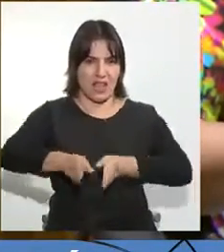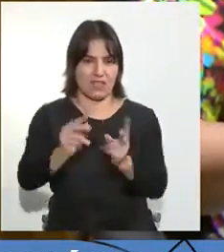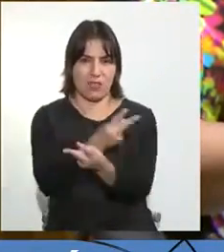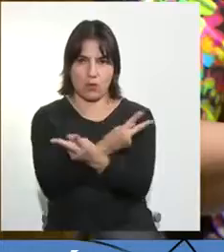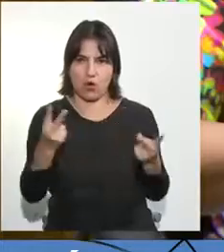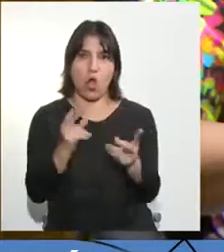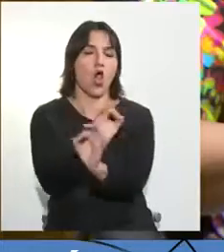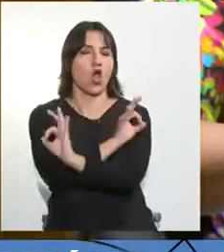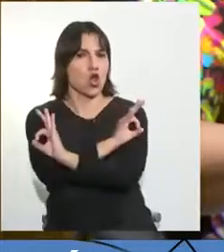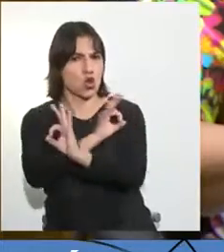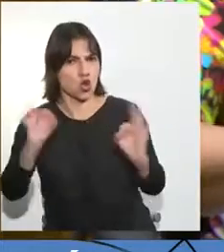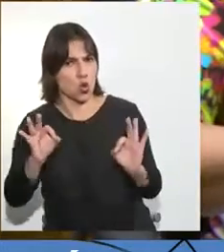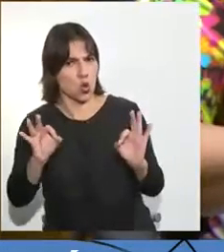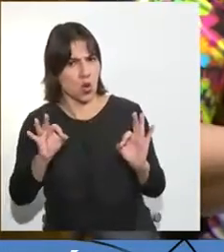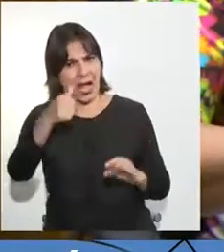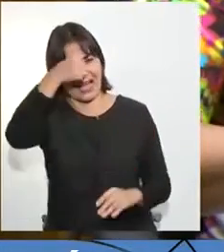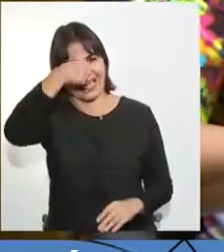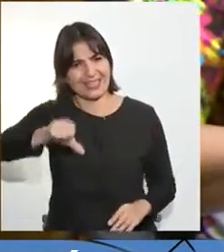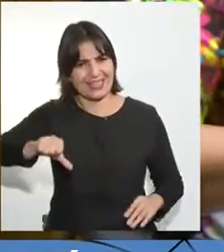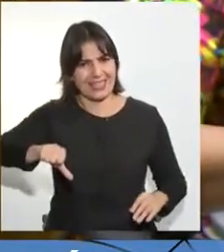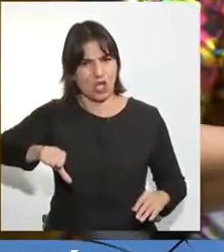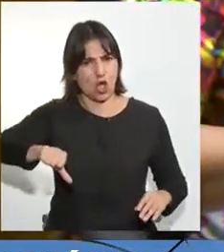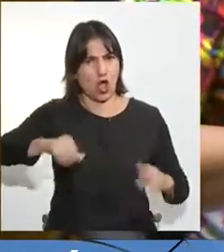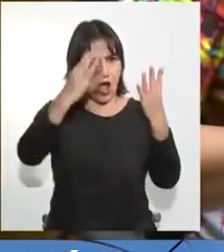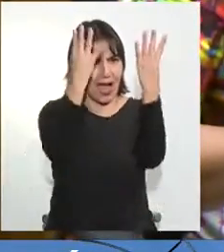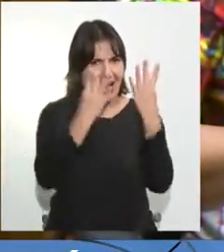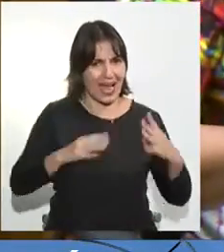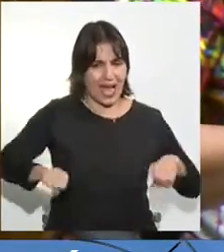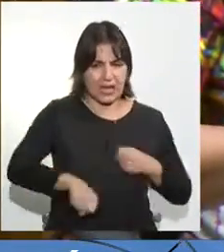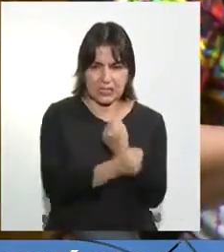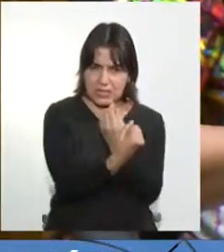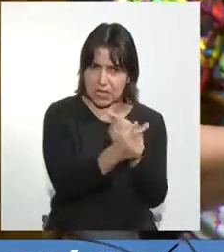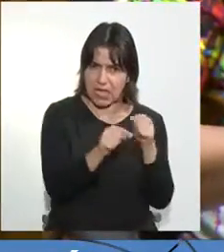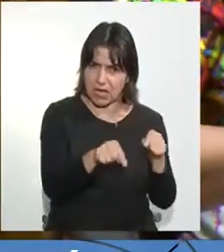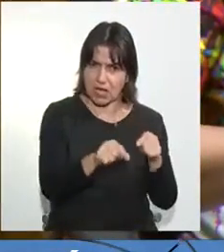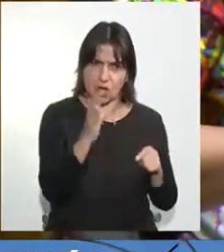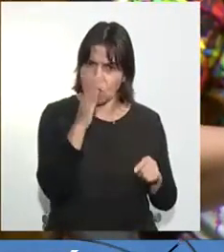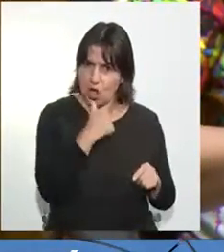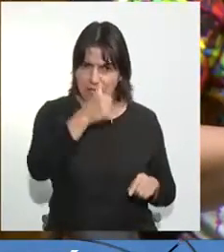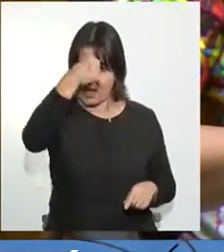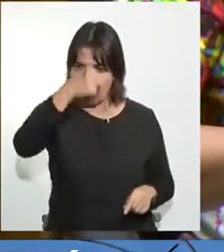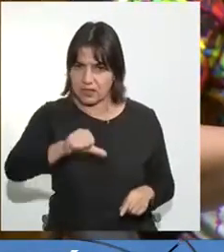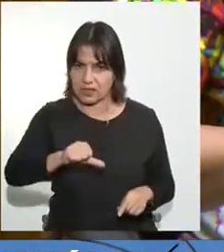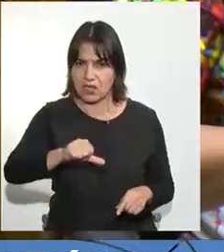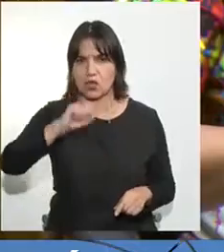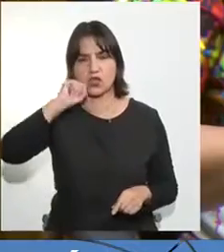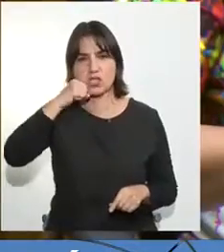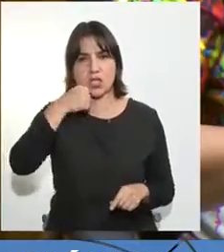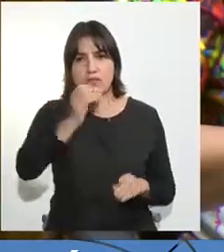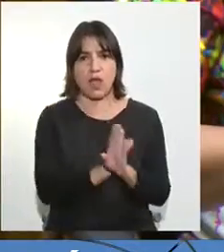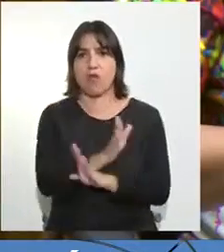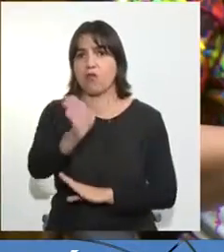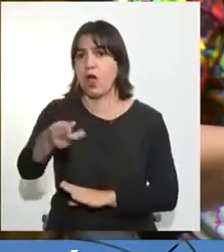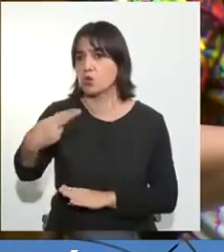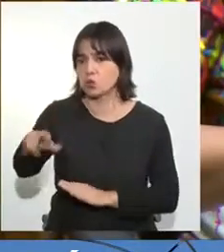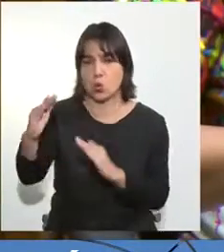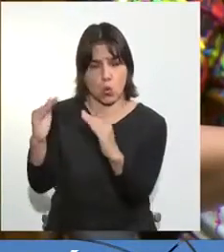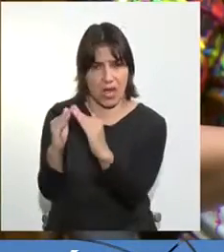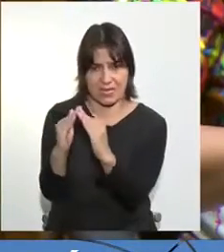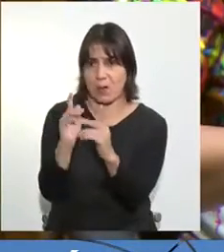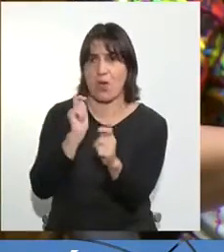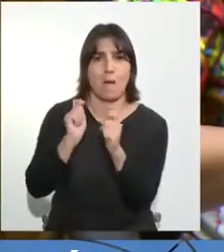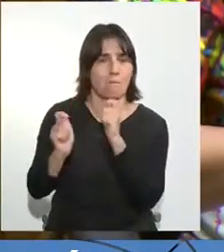con cárcel una vez condenados. Nunca, porque los desordenes en la vida pública no tienen la pena de cárcel. Era para que regresaran a su casa porque el